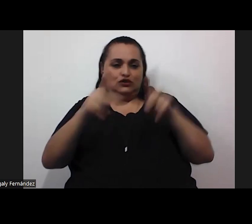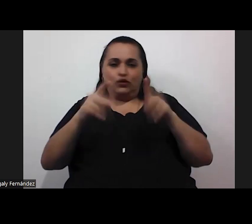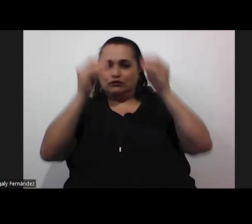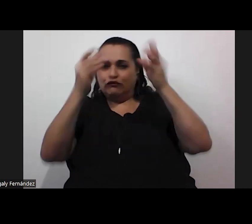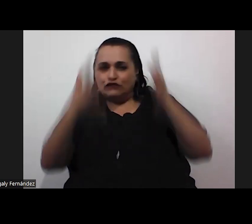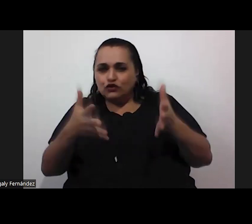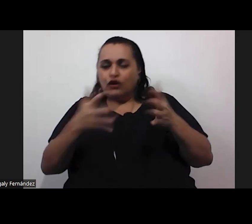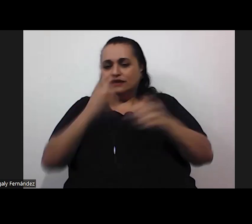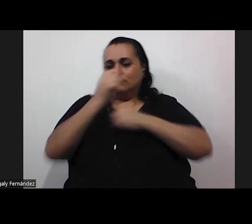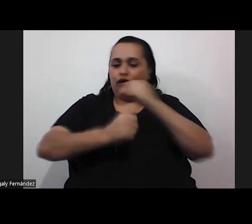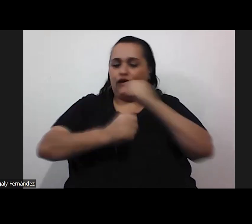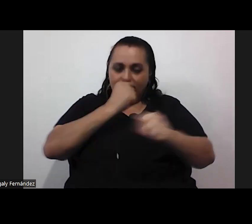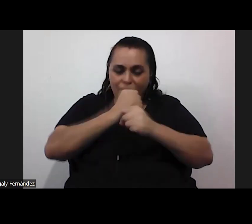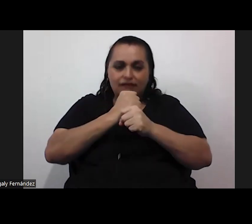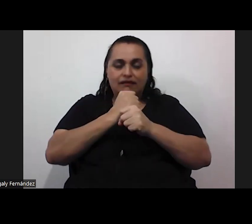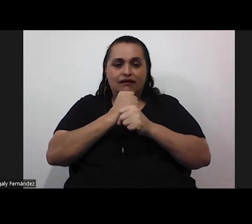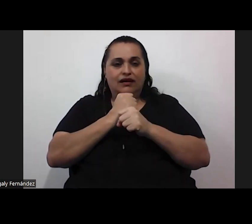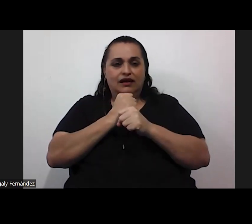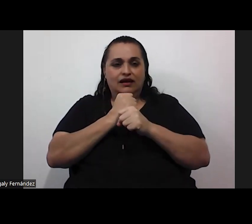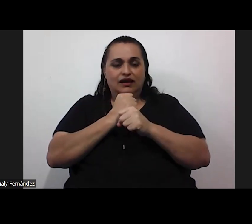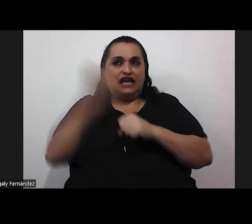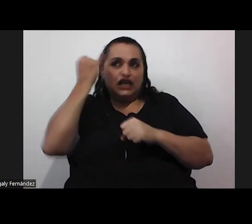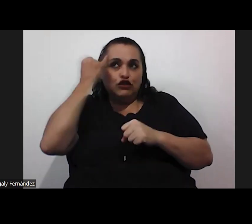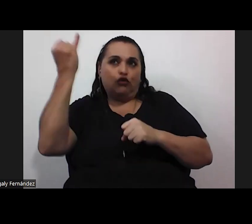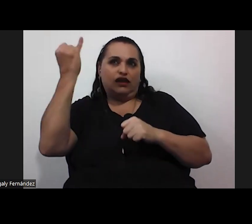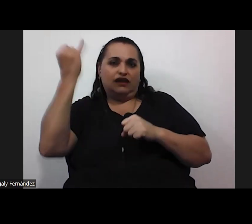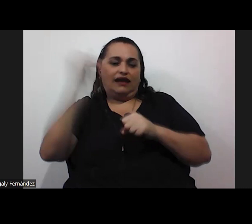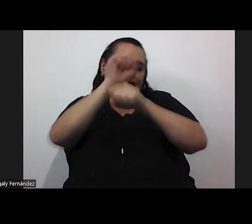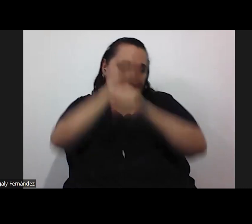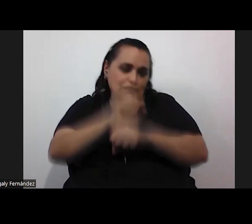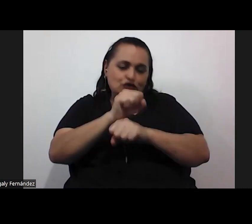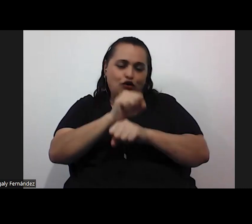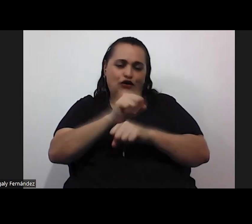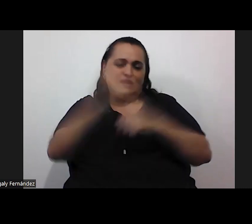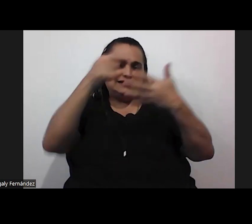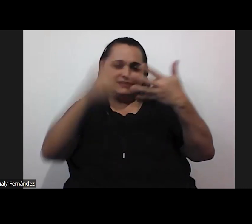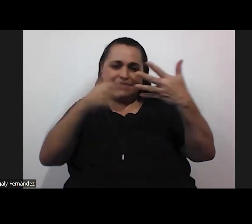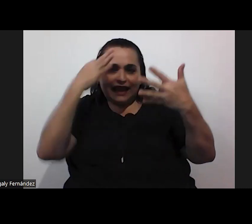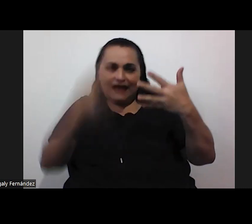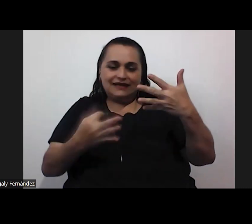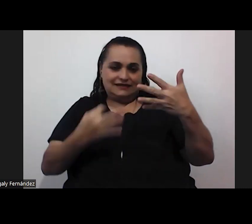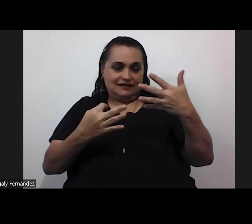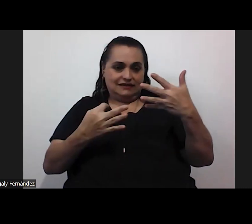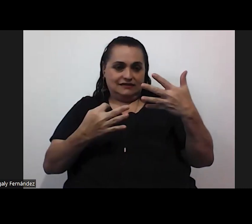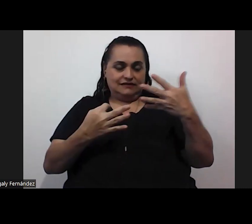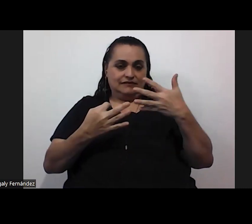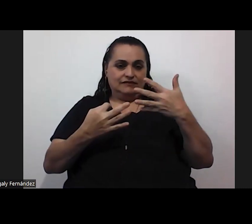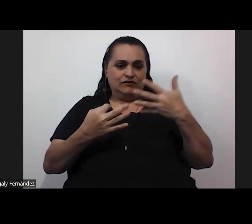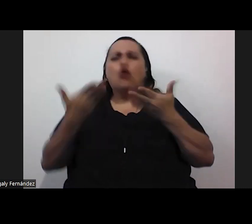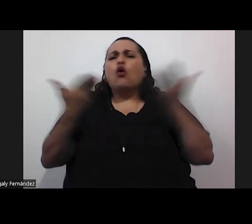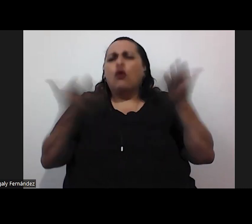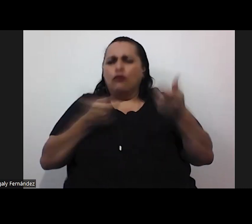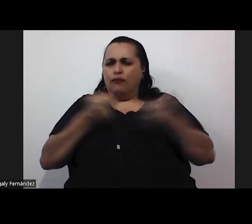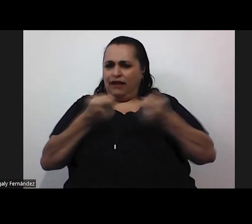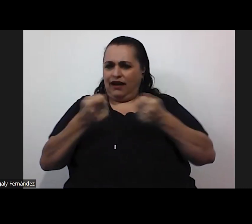ya sea por edad por ideología por tradiciones por creencias este cómo manejar esas